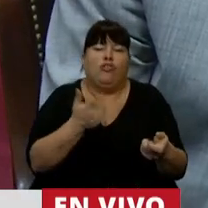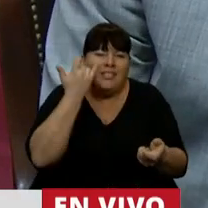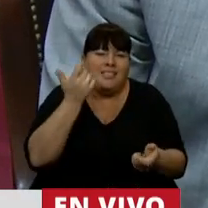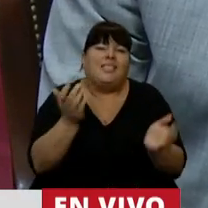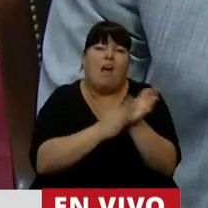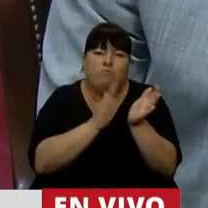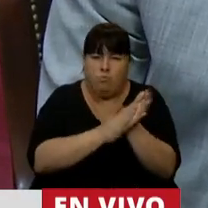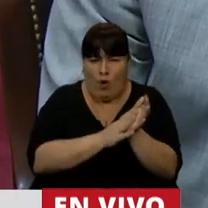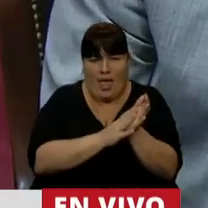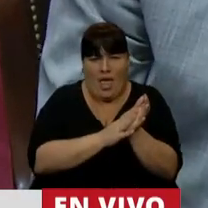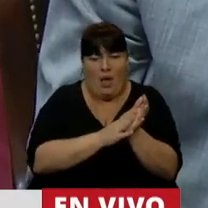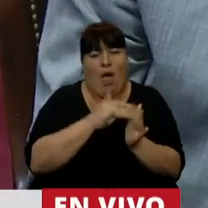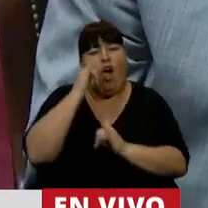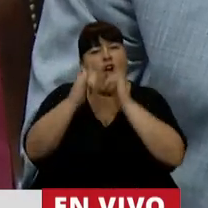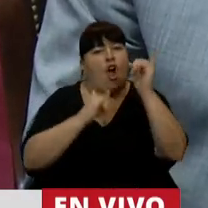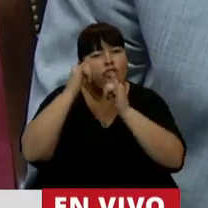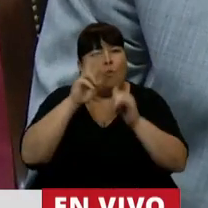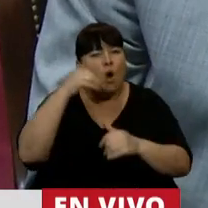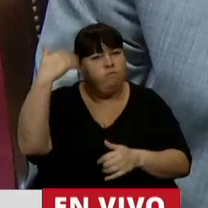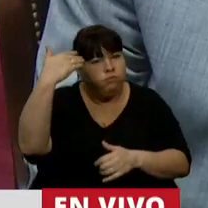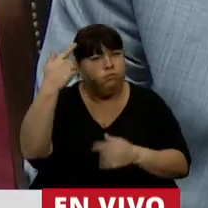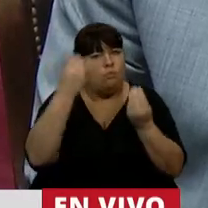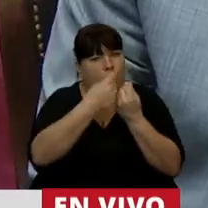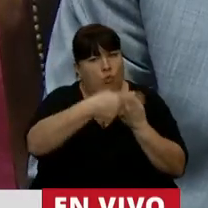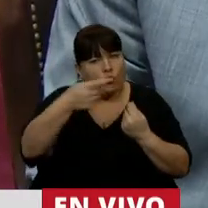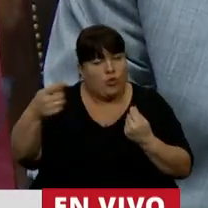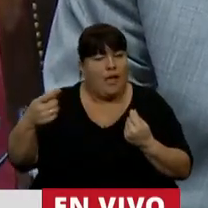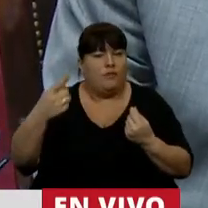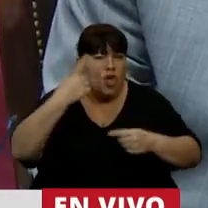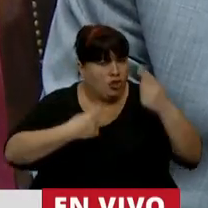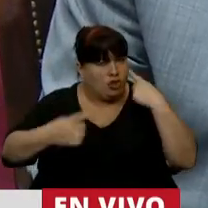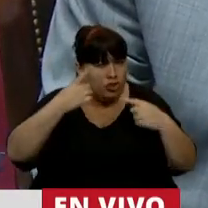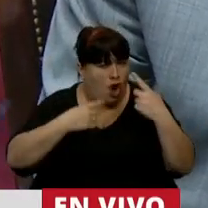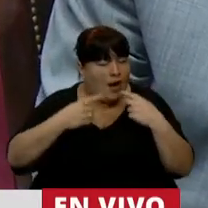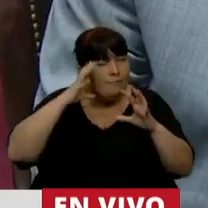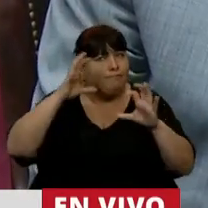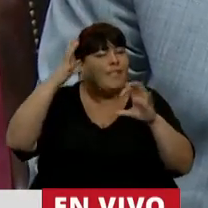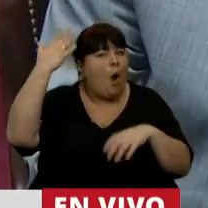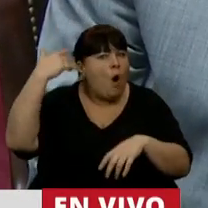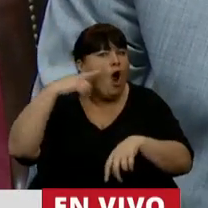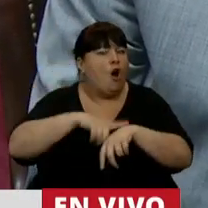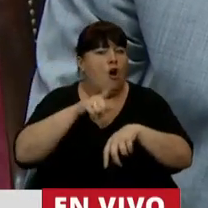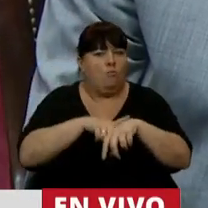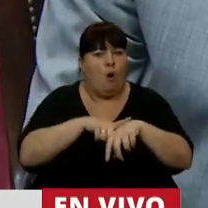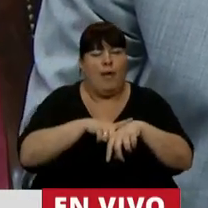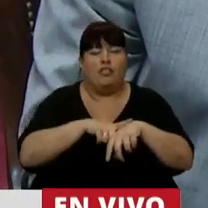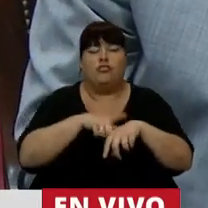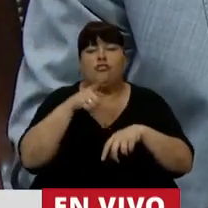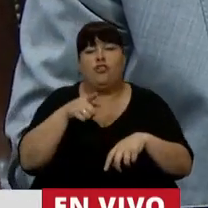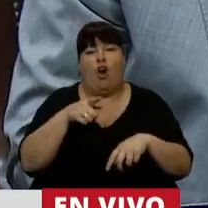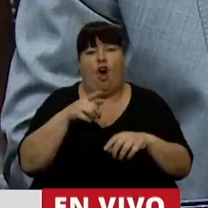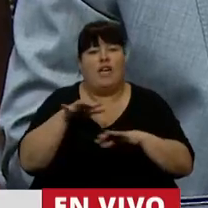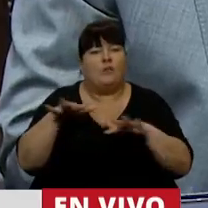demostrado en los testimonios que brindaron varias, quebrándose al recordar, atravesar